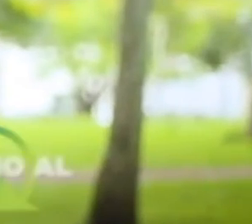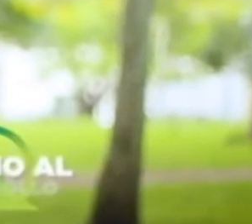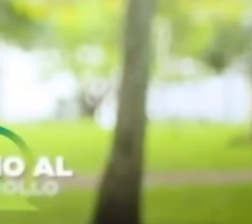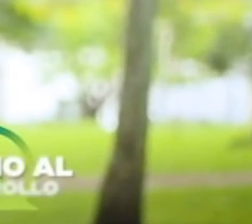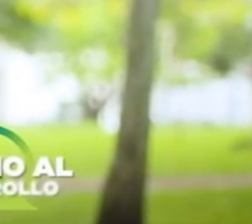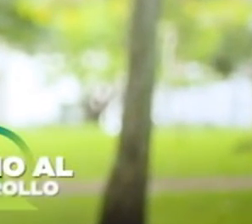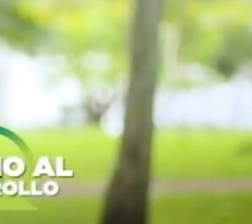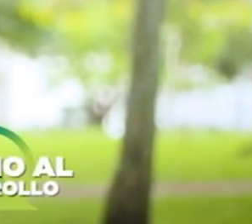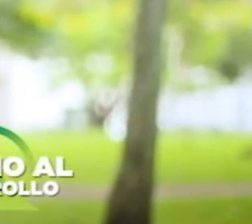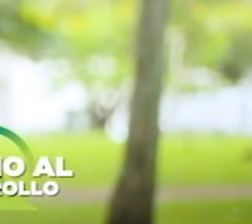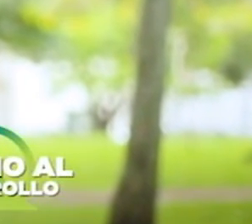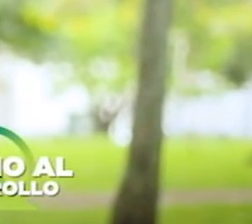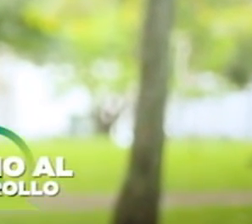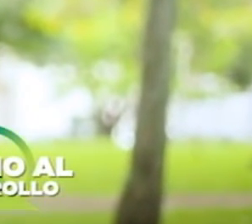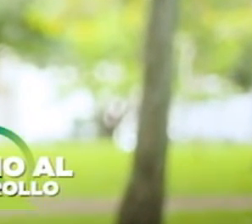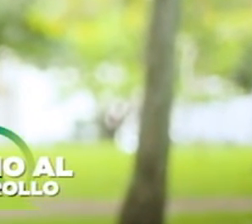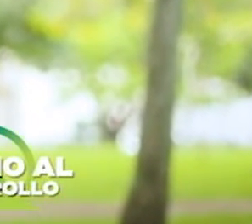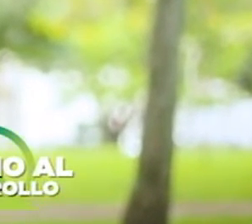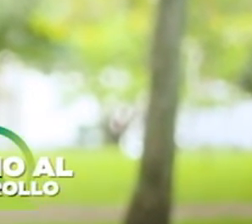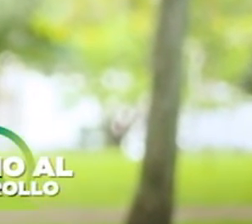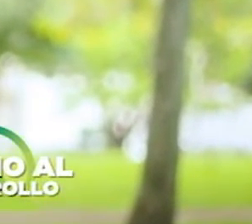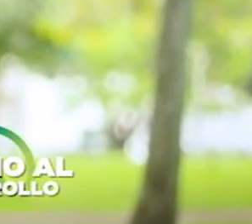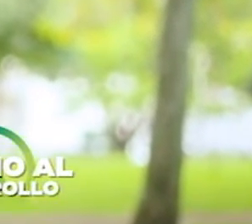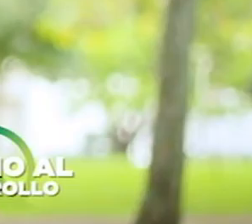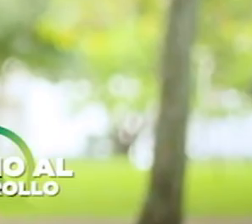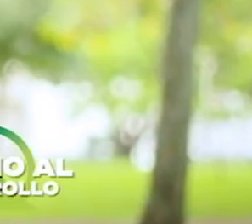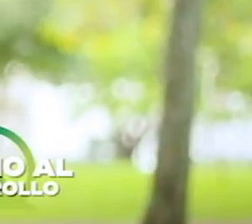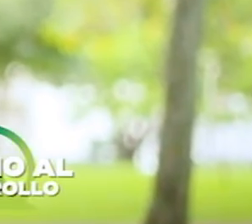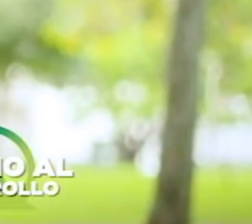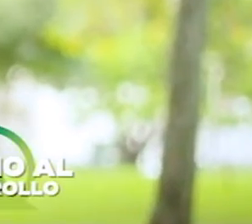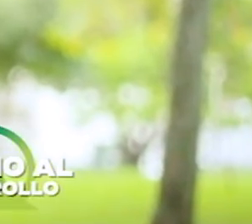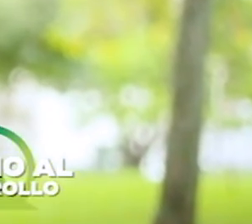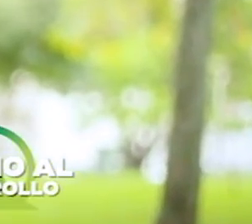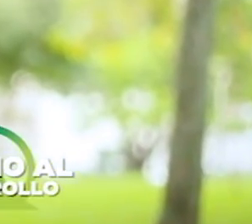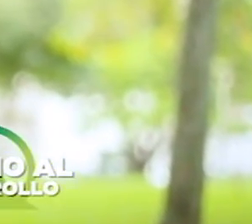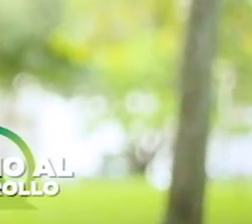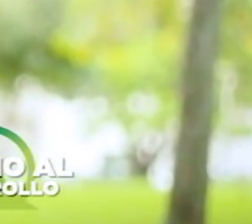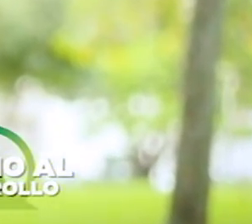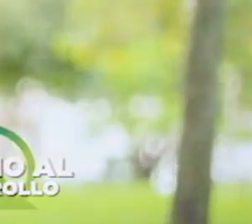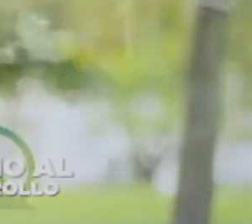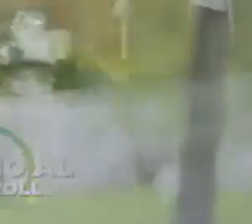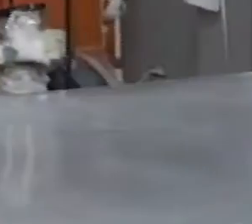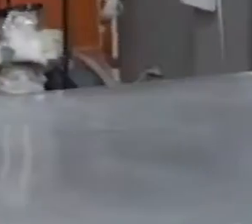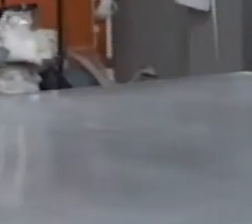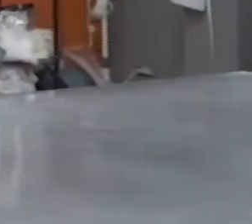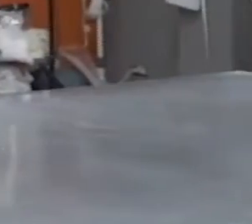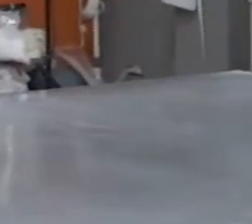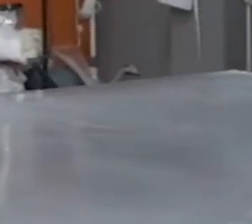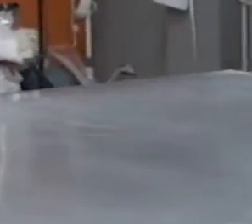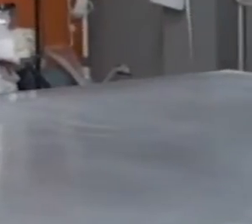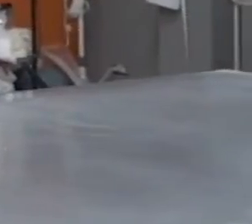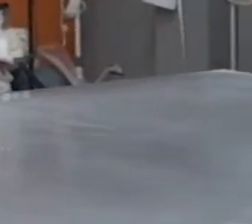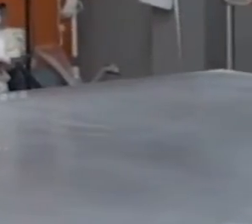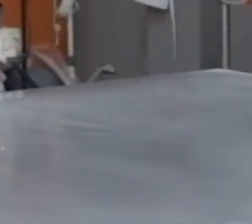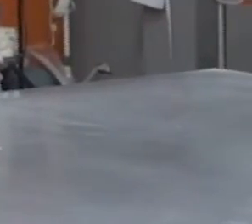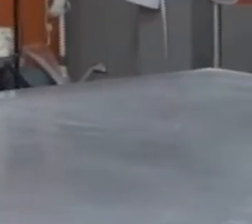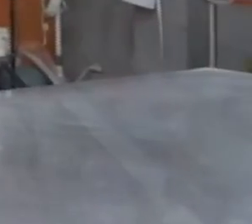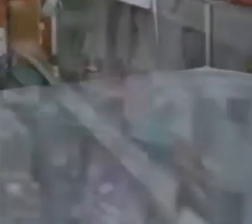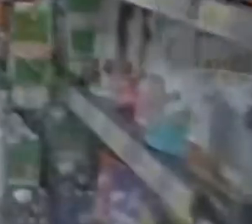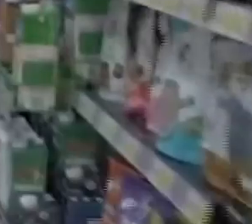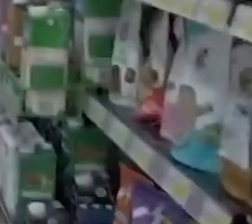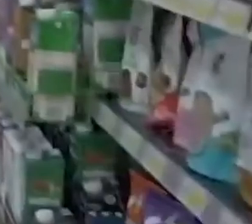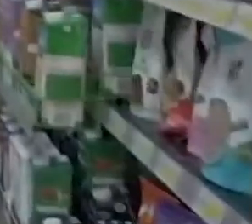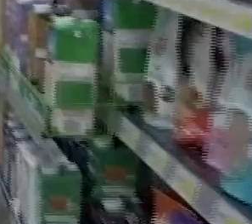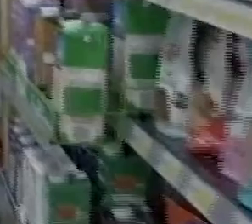El Banco Popular y Desarrollo Comunal ofrece a sus clientes financiamiento a través de la Banca de Desarrollo Social y de la Banca Empresarial y